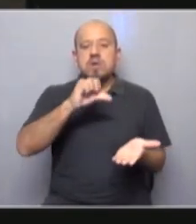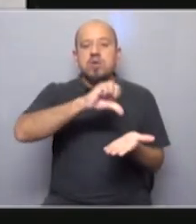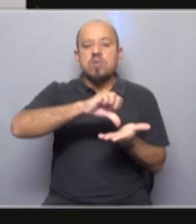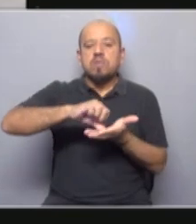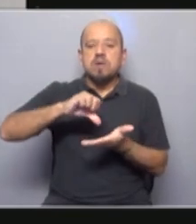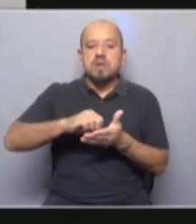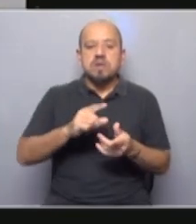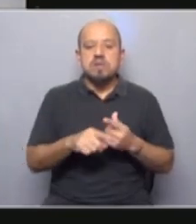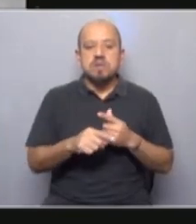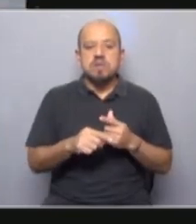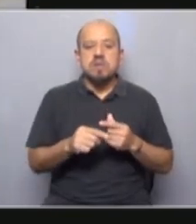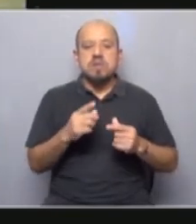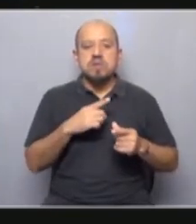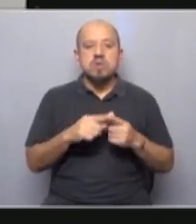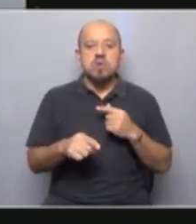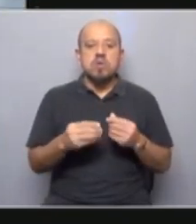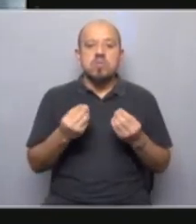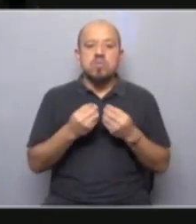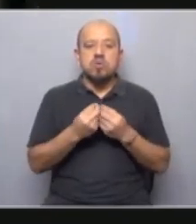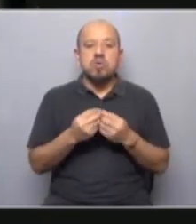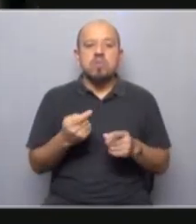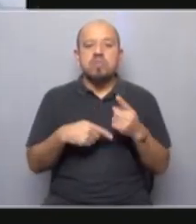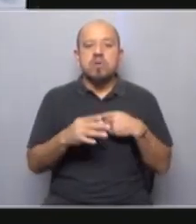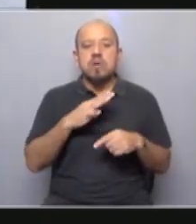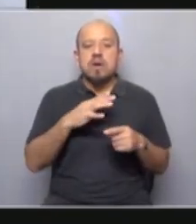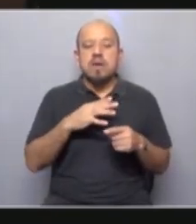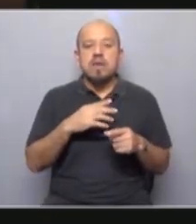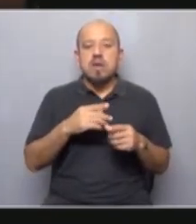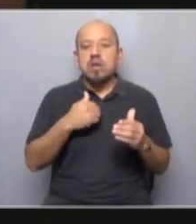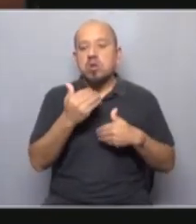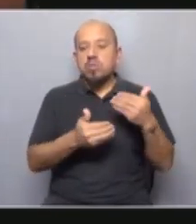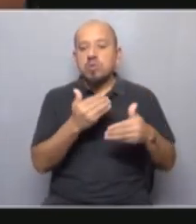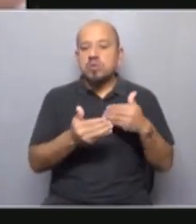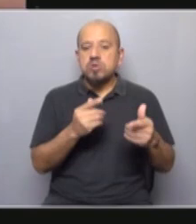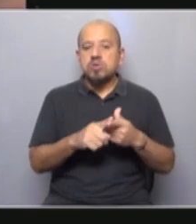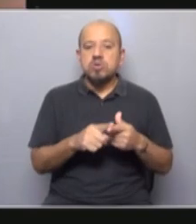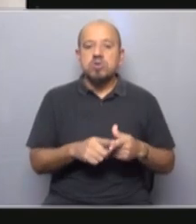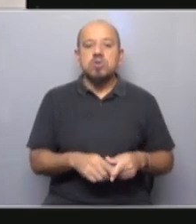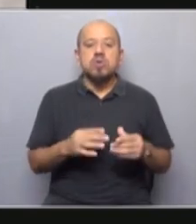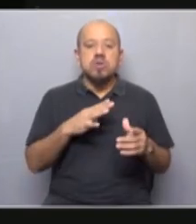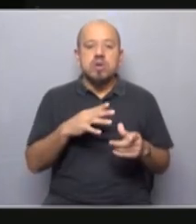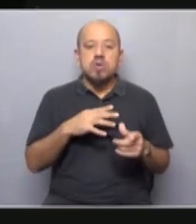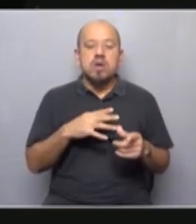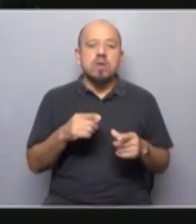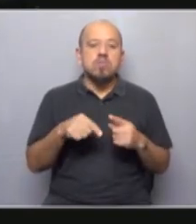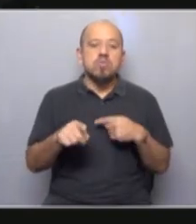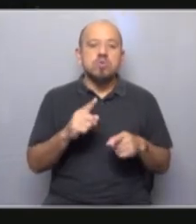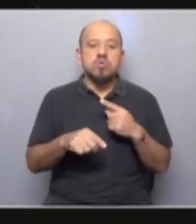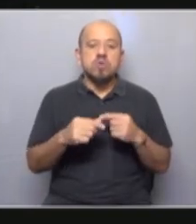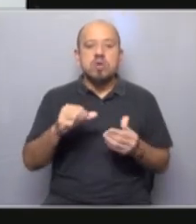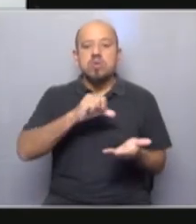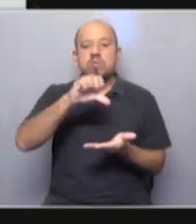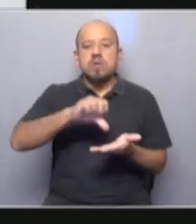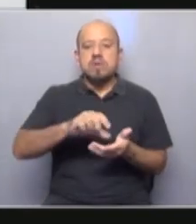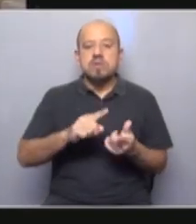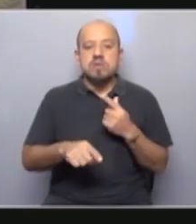latinoamericanos son ampliamente debatidos, pero parece haber consenso en afirmar que los procesos de globalización están incrementando la brecha entre los países